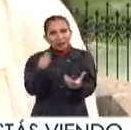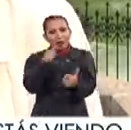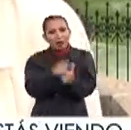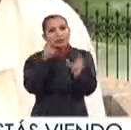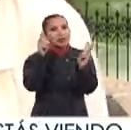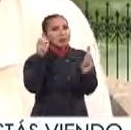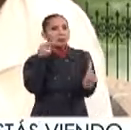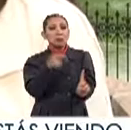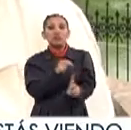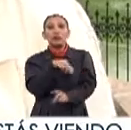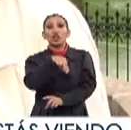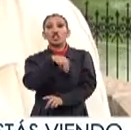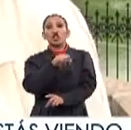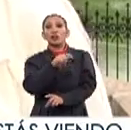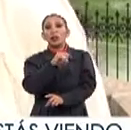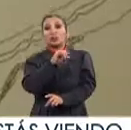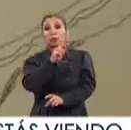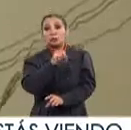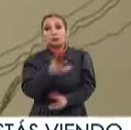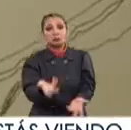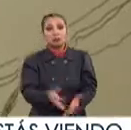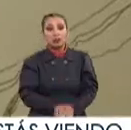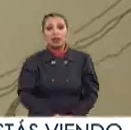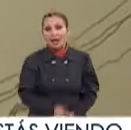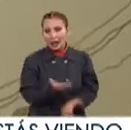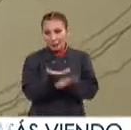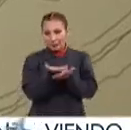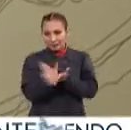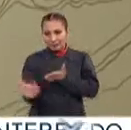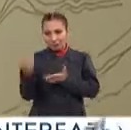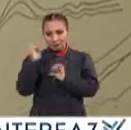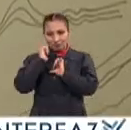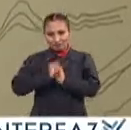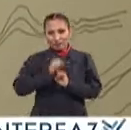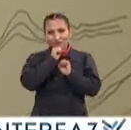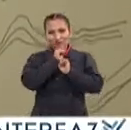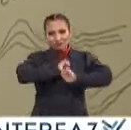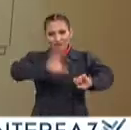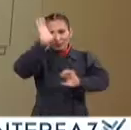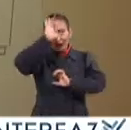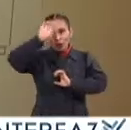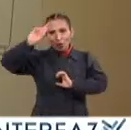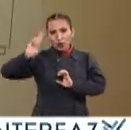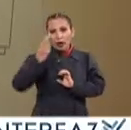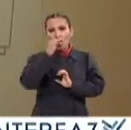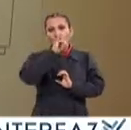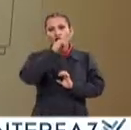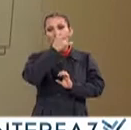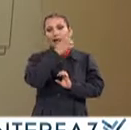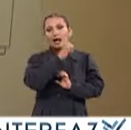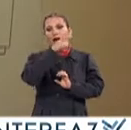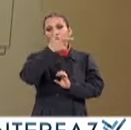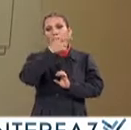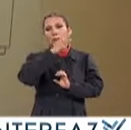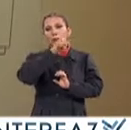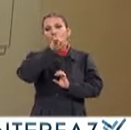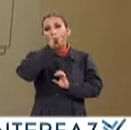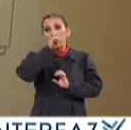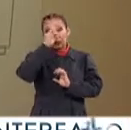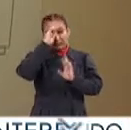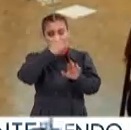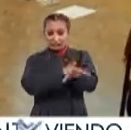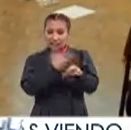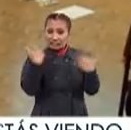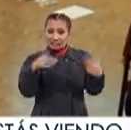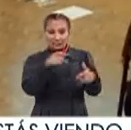partir de un tema tan simple Que es la notación Por su parte El titular de difusión cultural De la UNAM Jorge Volpi Dijo que era un honor